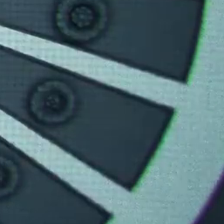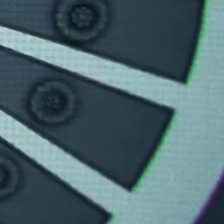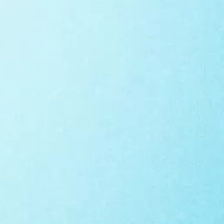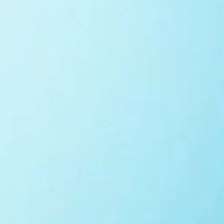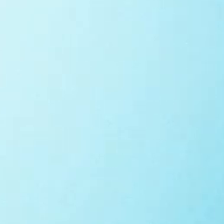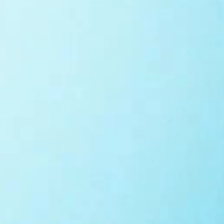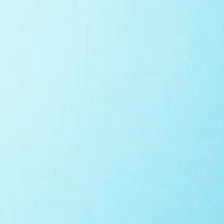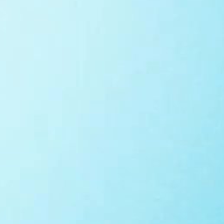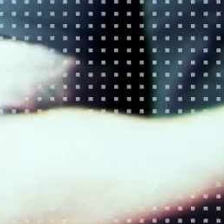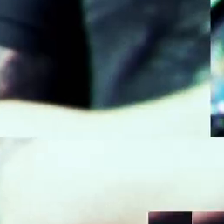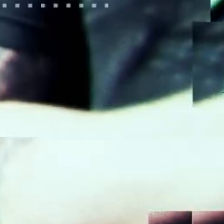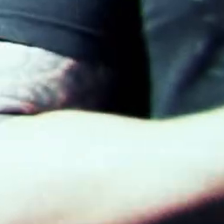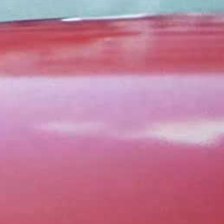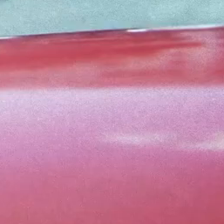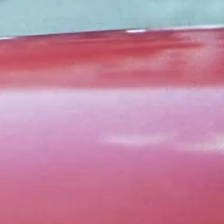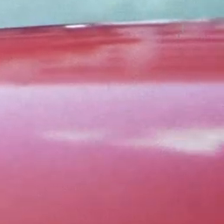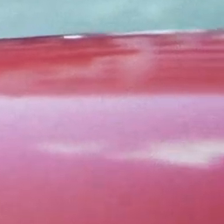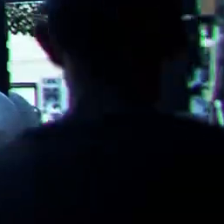We'll be right back.